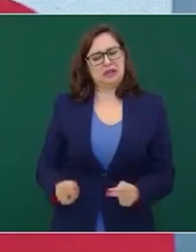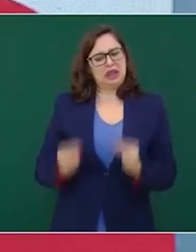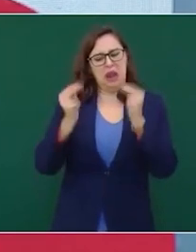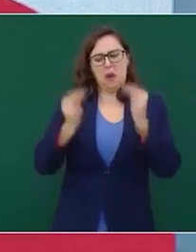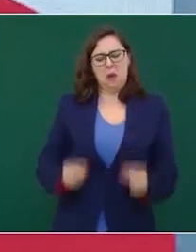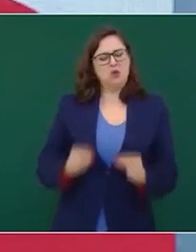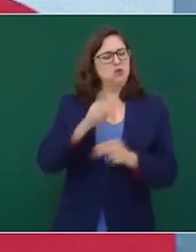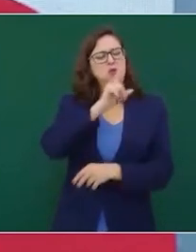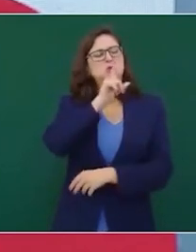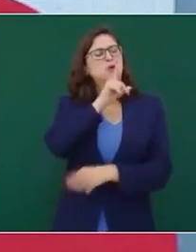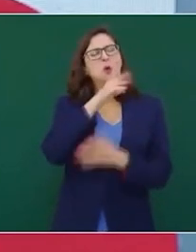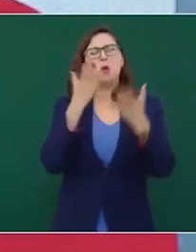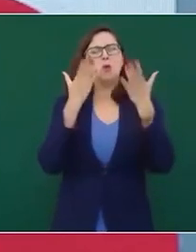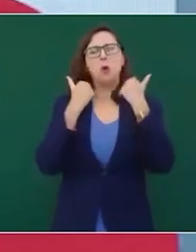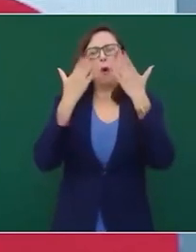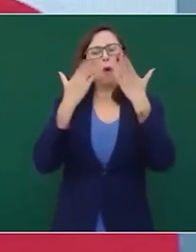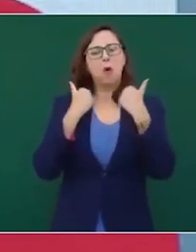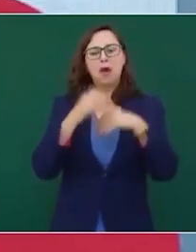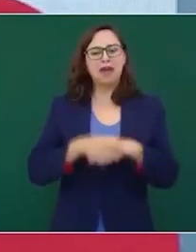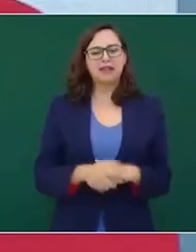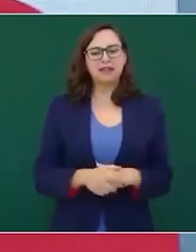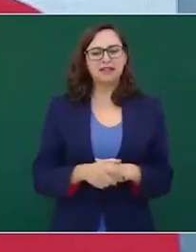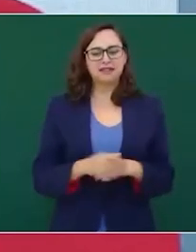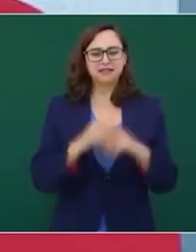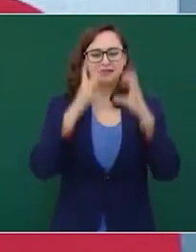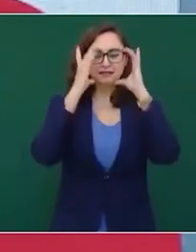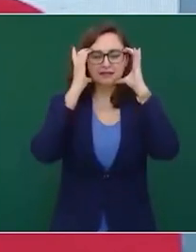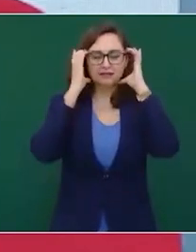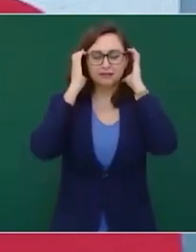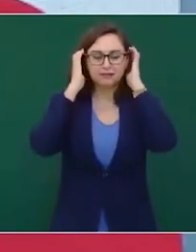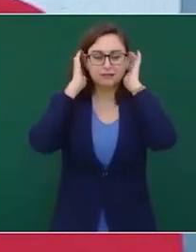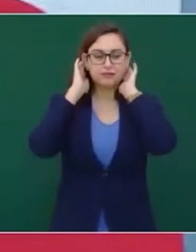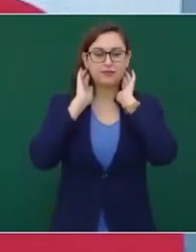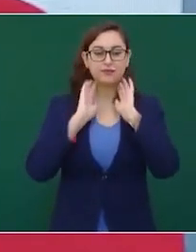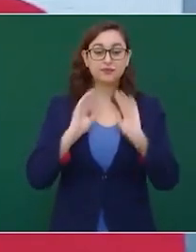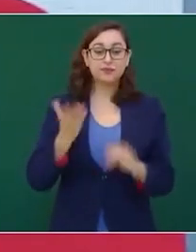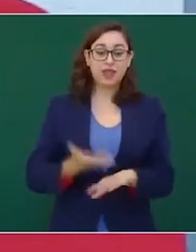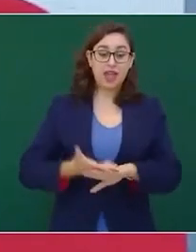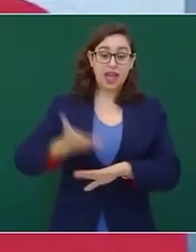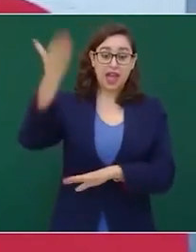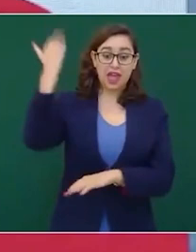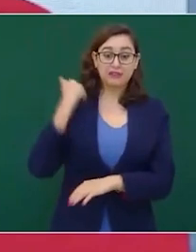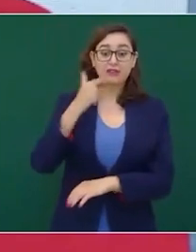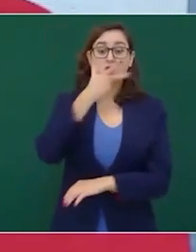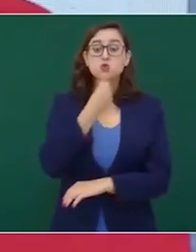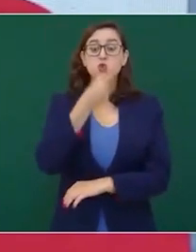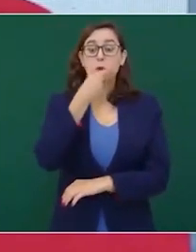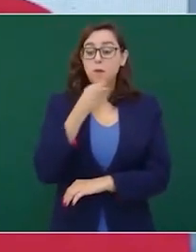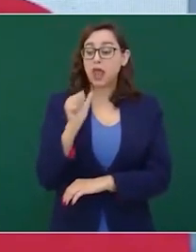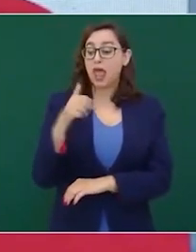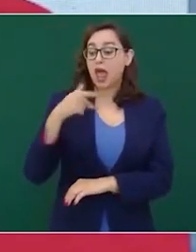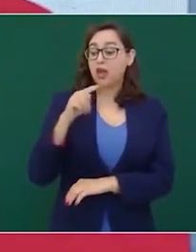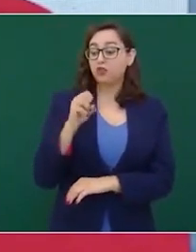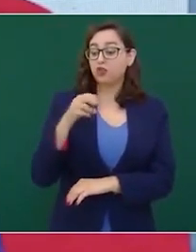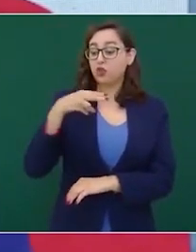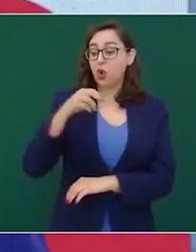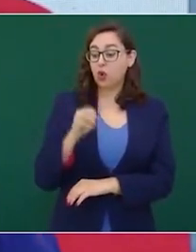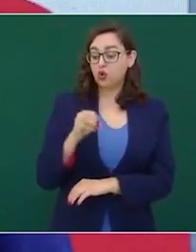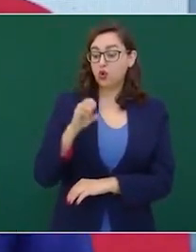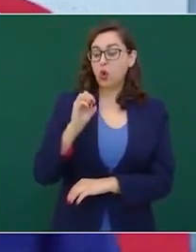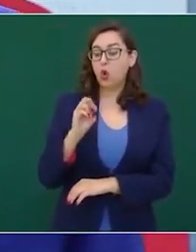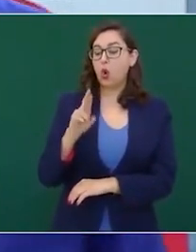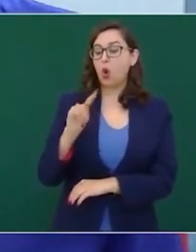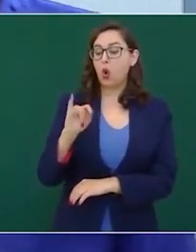Eso lo explicó hasta el secretario de Hacienda en ese entonces, Antonio Ortiz Mena. Les dijo,